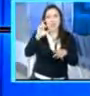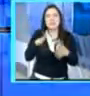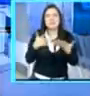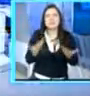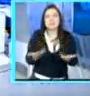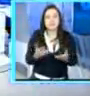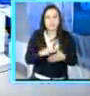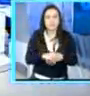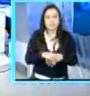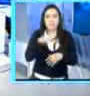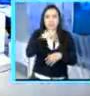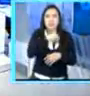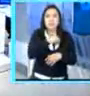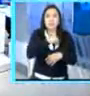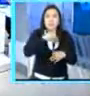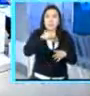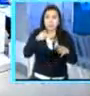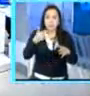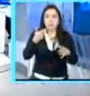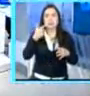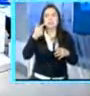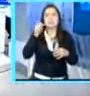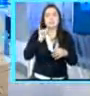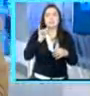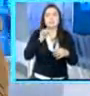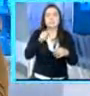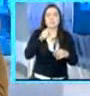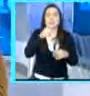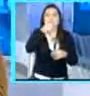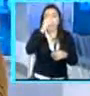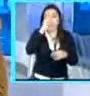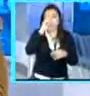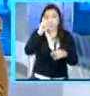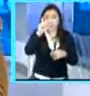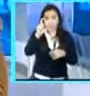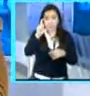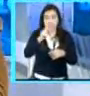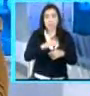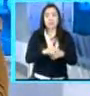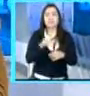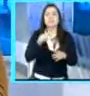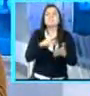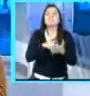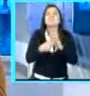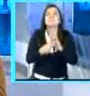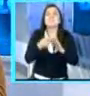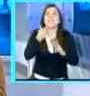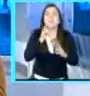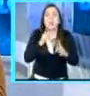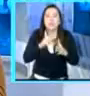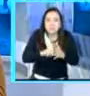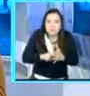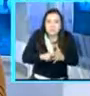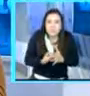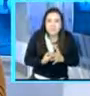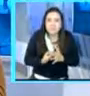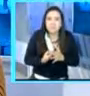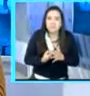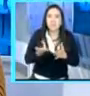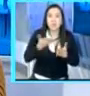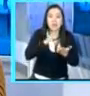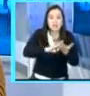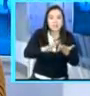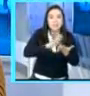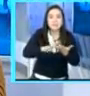Nicolás nos decía, de lo poco, a nivel internacional, ese ABC. El ABC nuestro, de hecho, nosotros en este momento estamos preparados a invertir en los